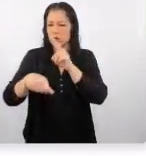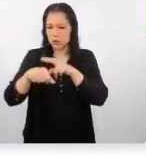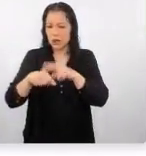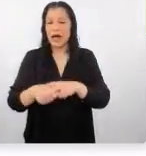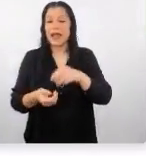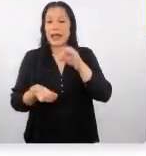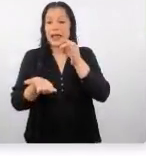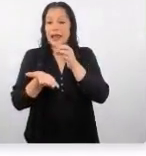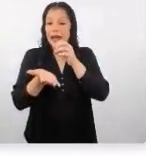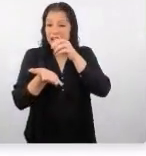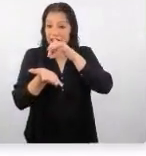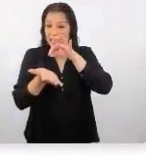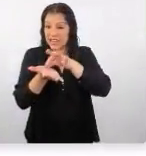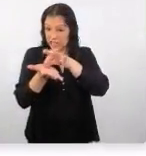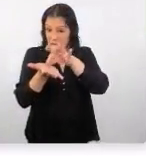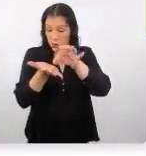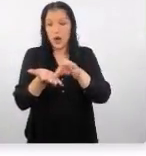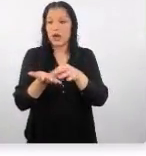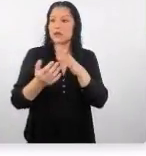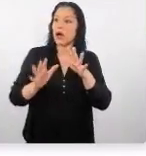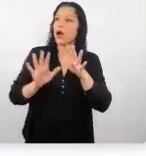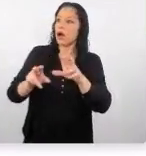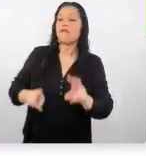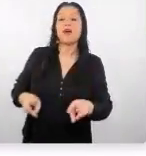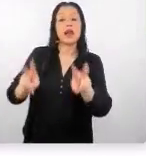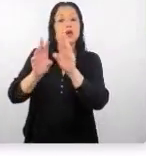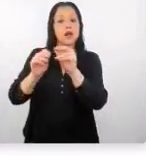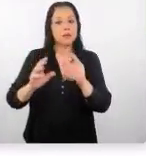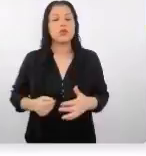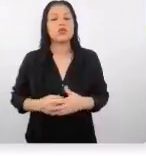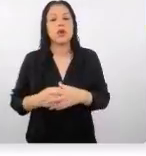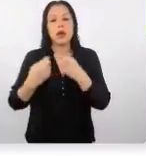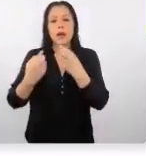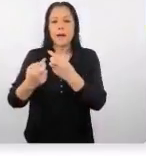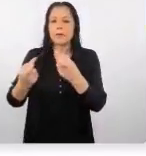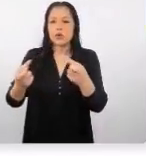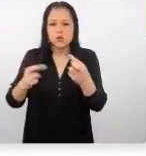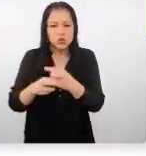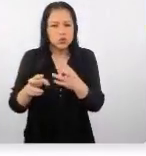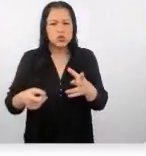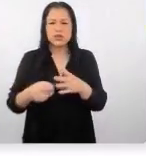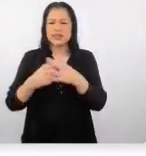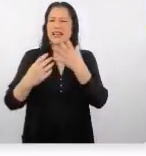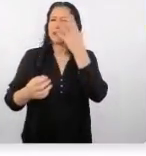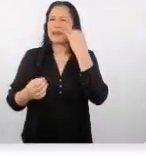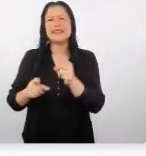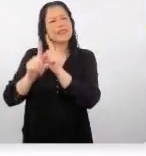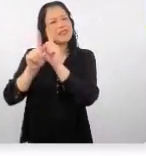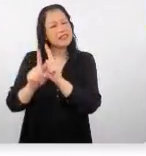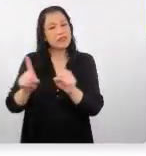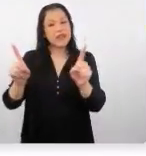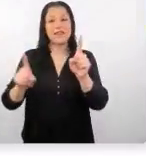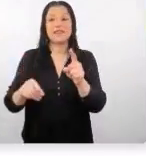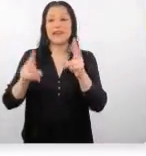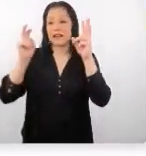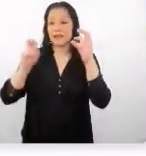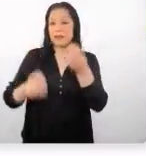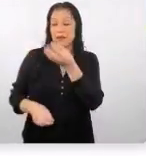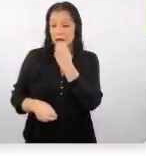entonces es es muy apreciado eso que puedan tener restaurantes experiencias únicas en el tema gastronómico